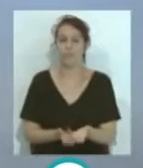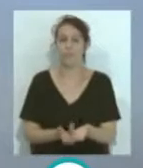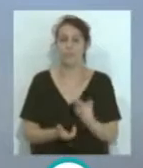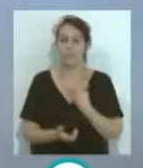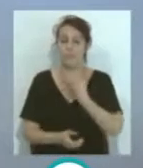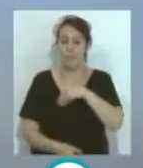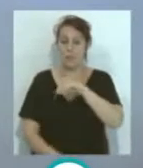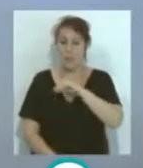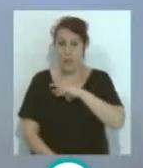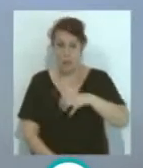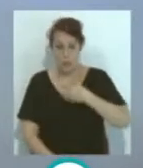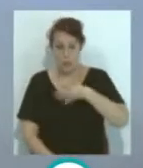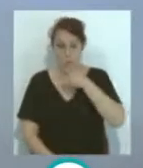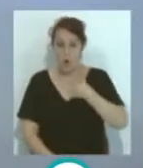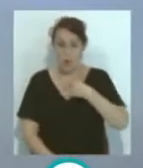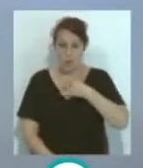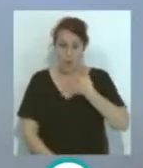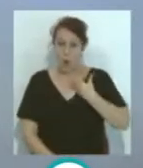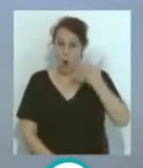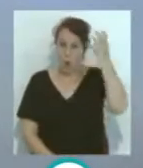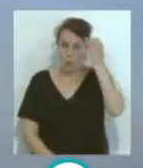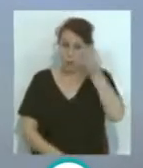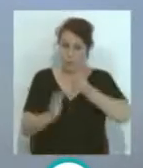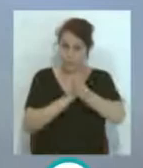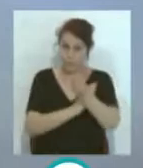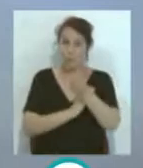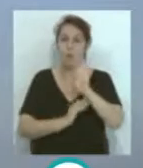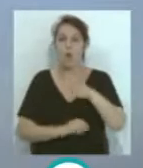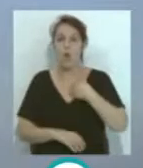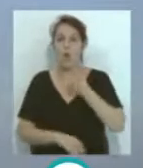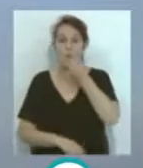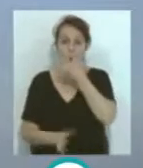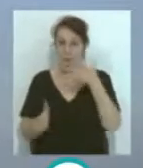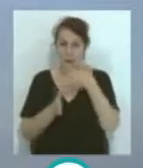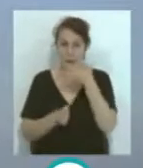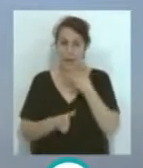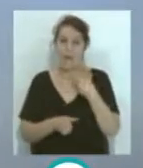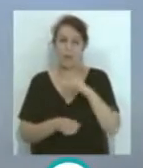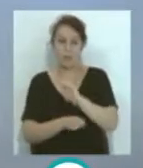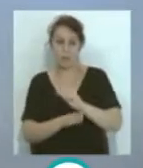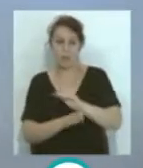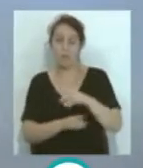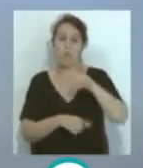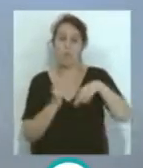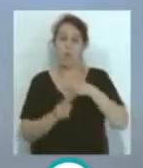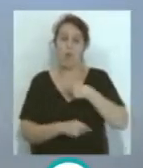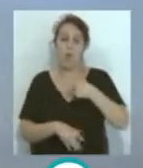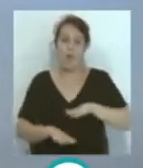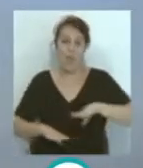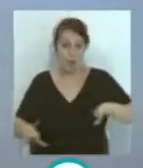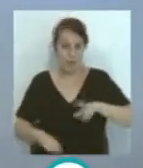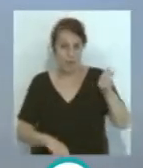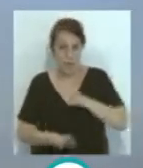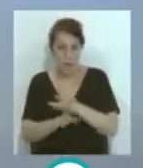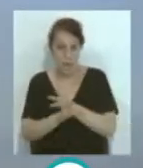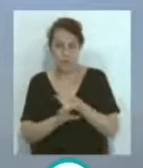hispano-argentino... ...pues Ramón Blanco nació en Coruña pero se crió en Buenos Aires... ...después ya vino a jugar aquí al Mallorca...